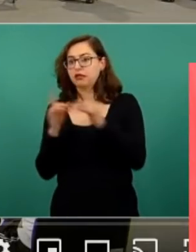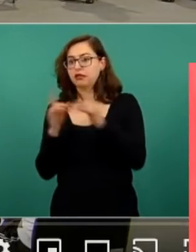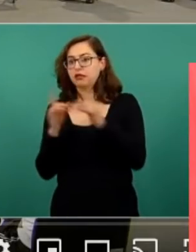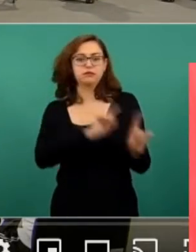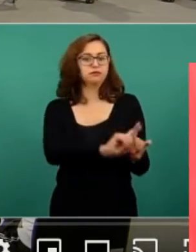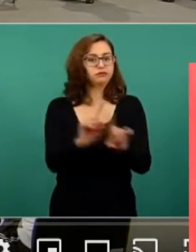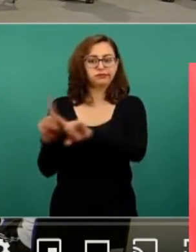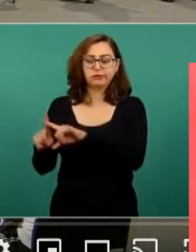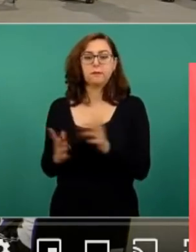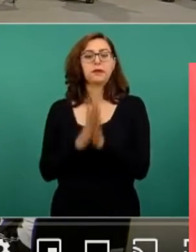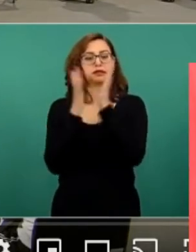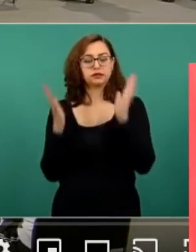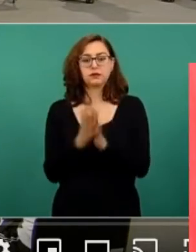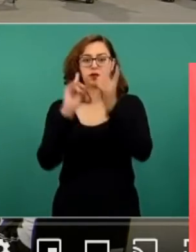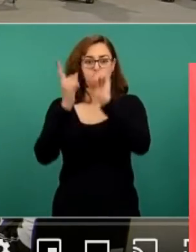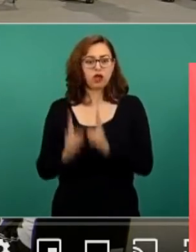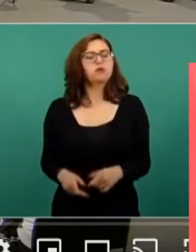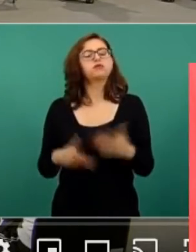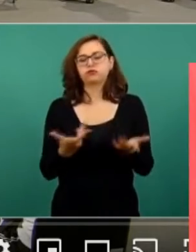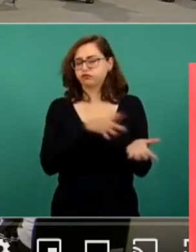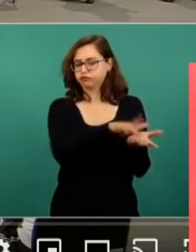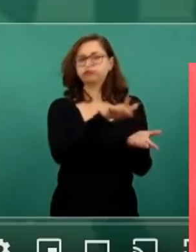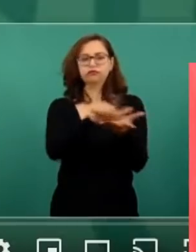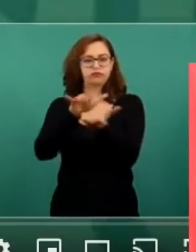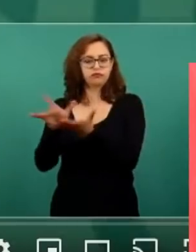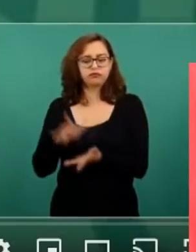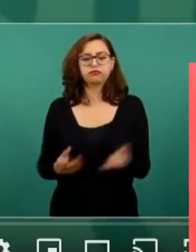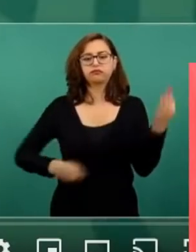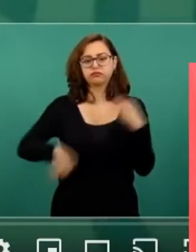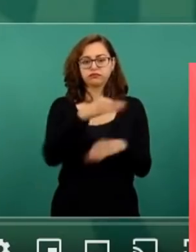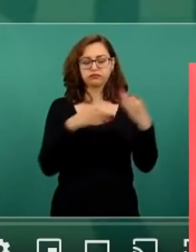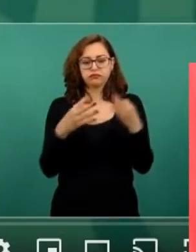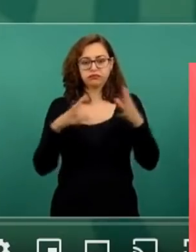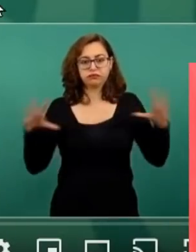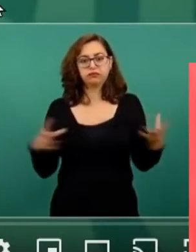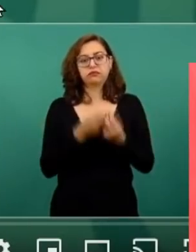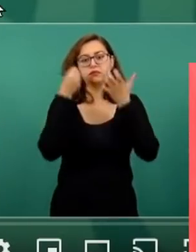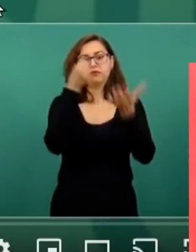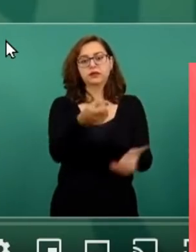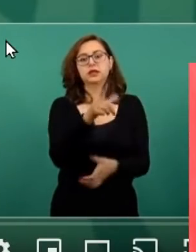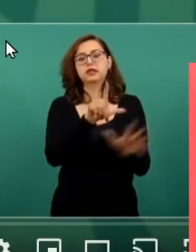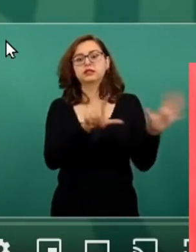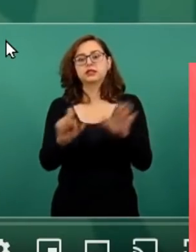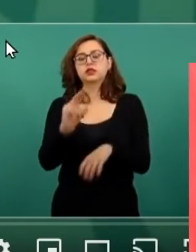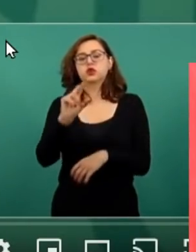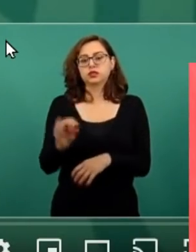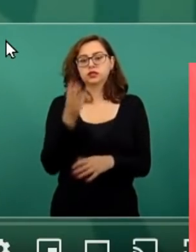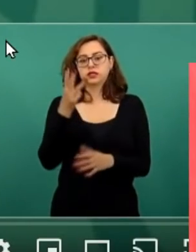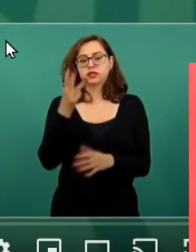la cantidad de estímulos que entrega el presidente dan una cifra de 783 millones